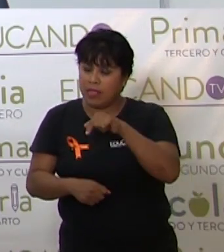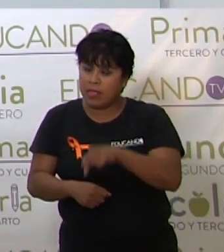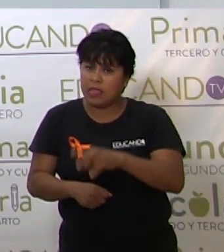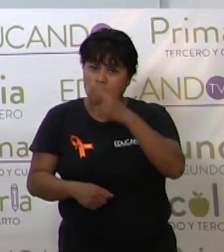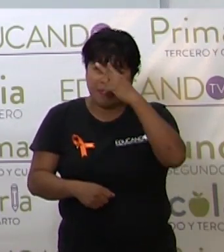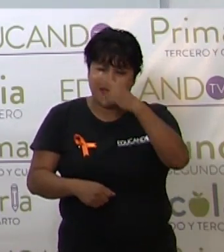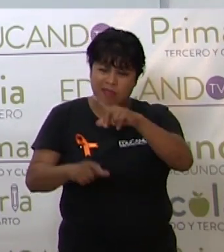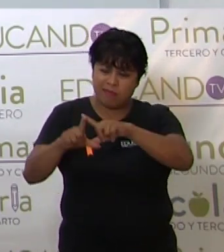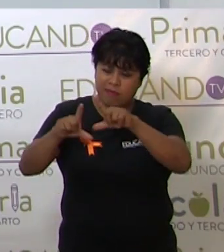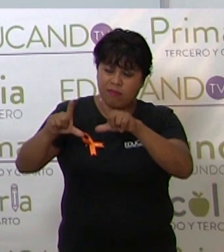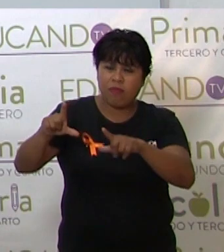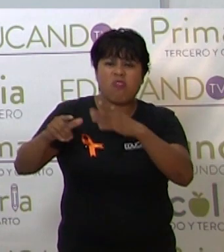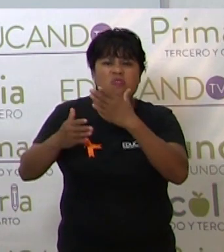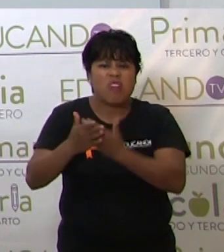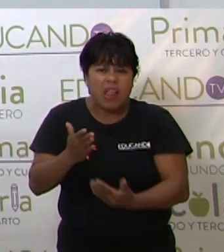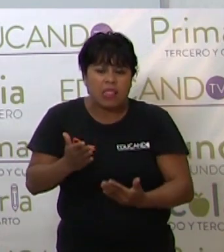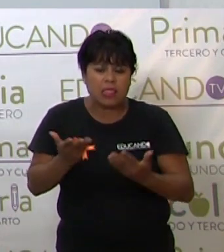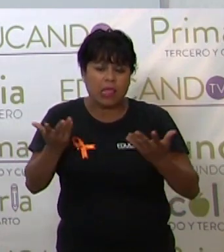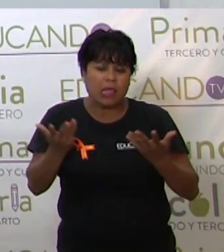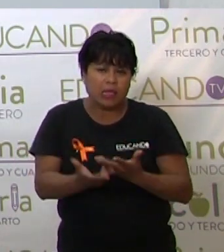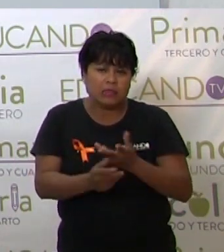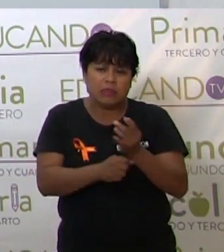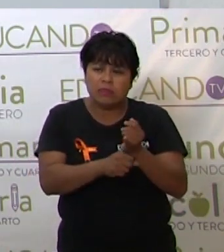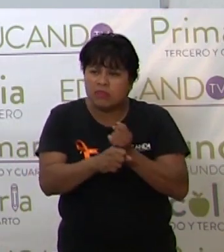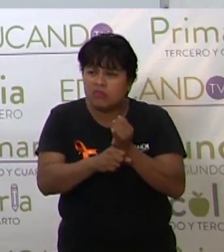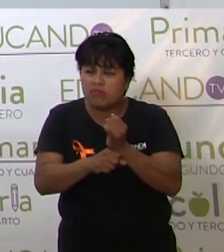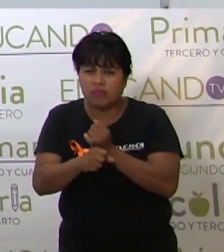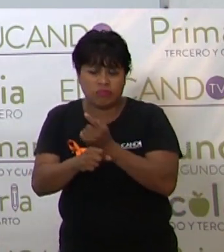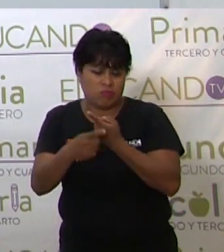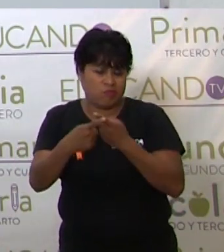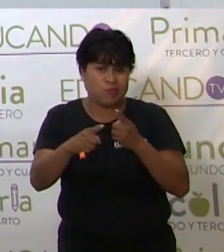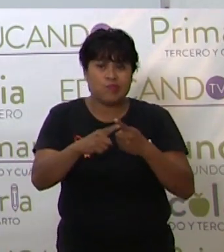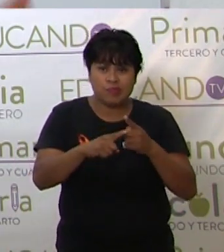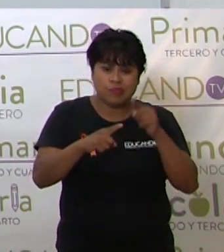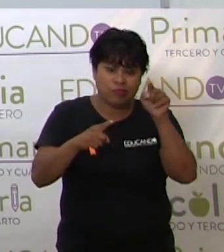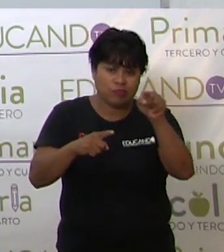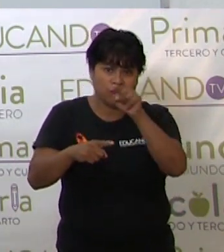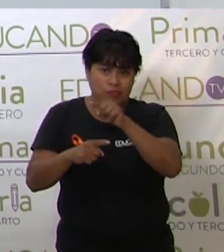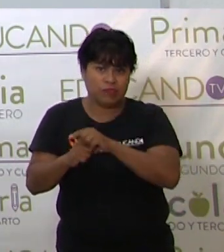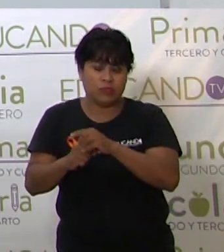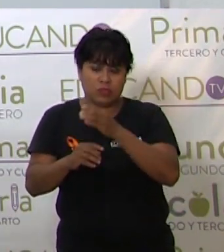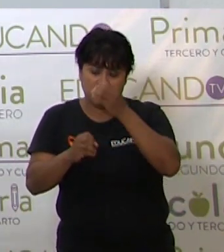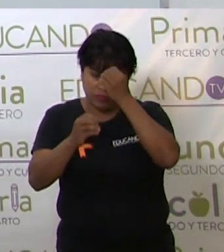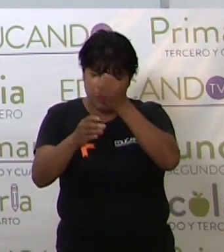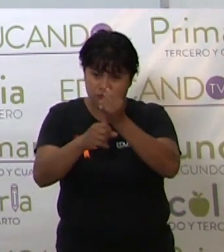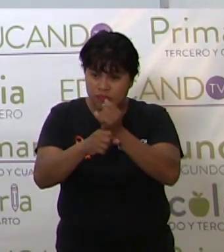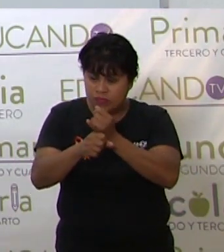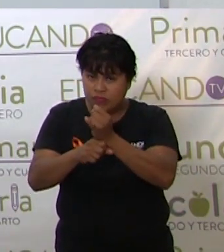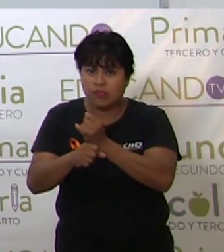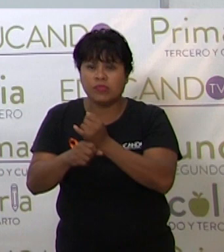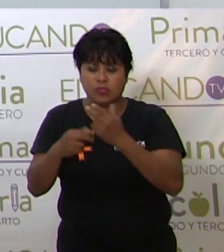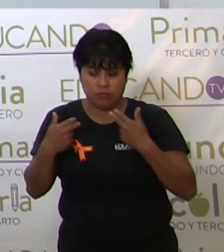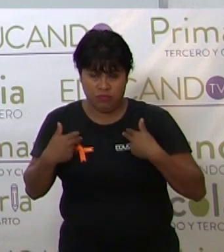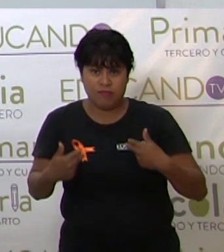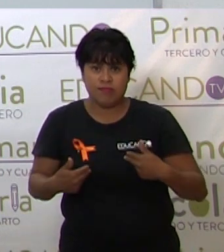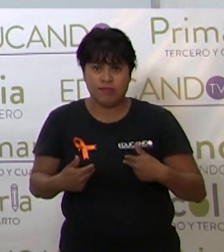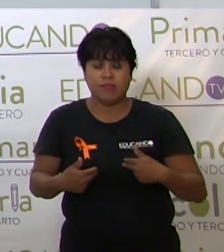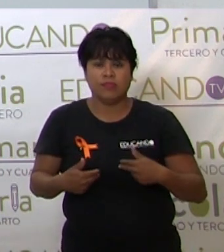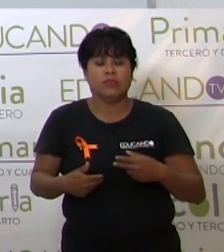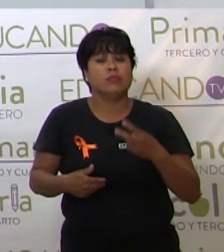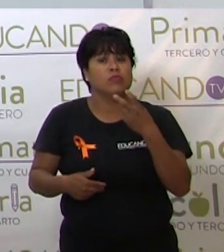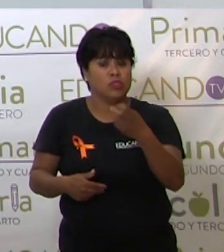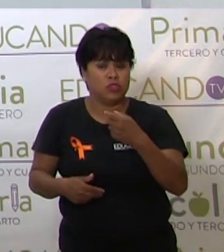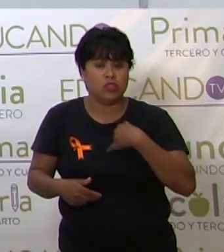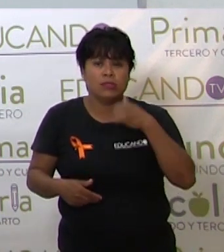formar investigadores en todas las disciplinas, en las ciencias y en las disciplinas humanísticas. Por lo tanto,